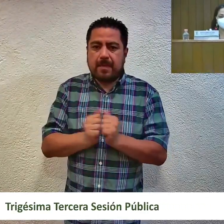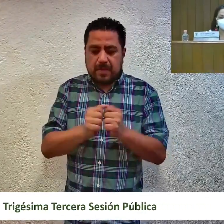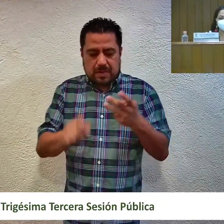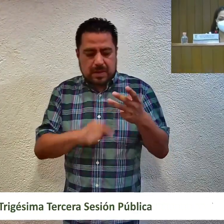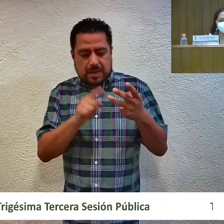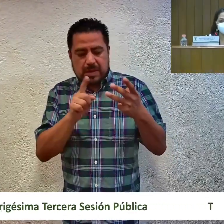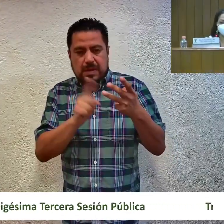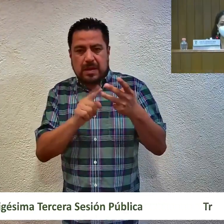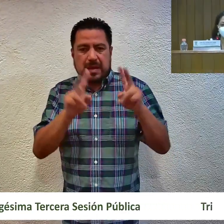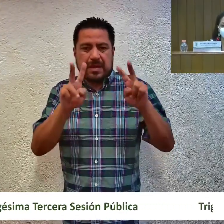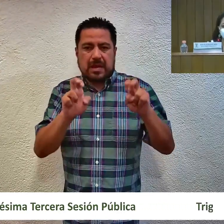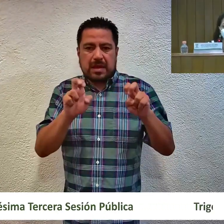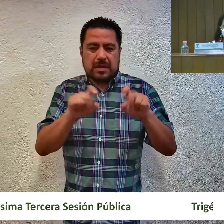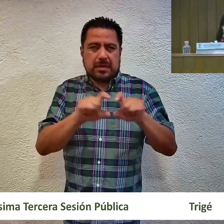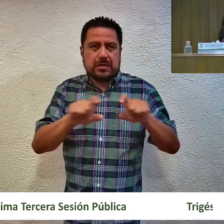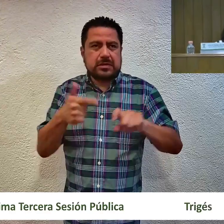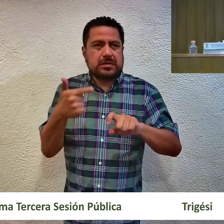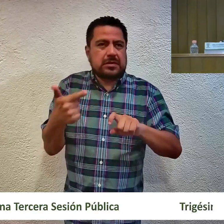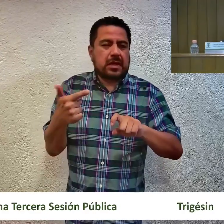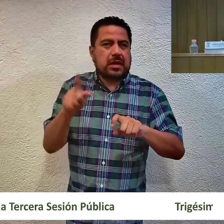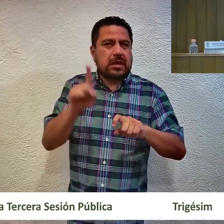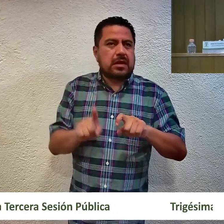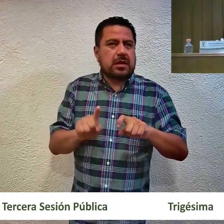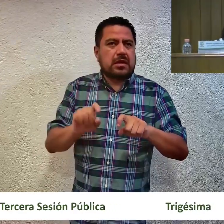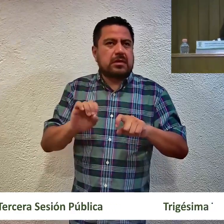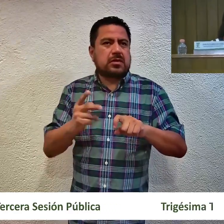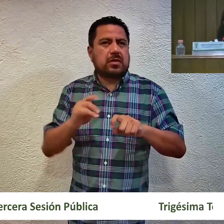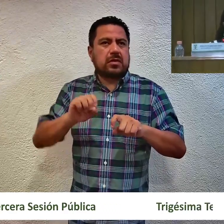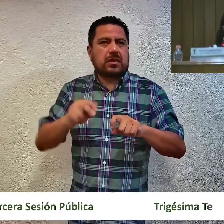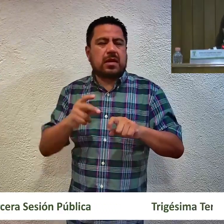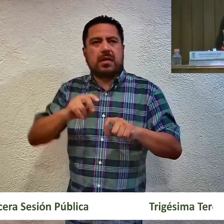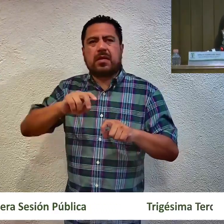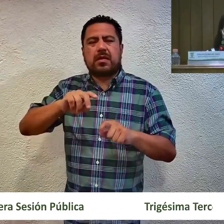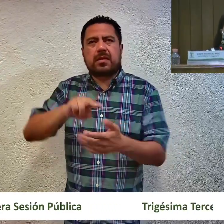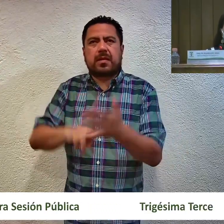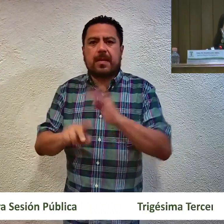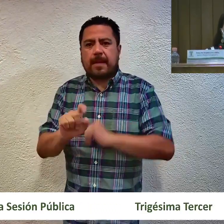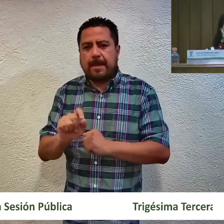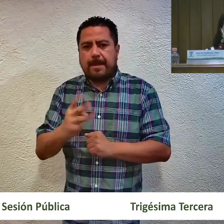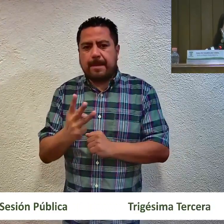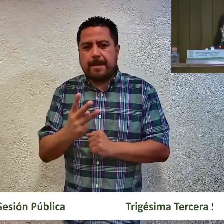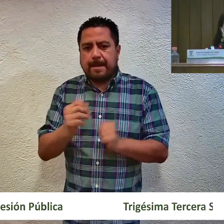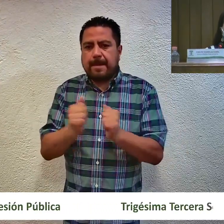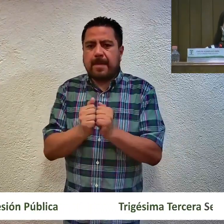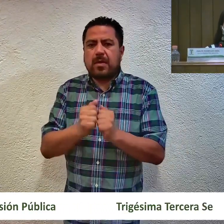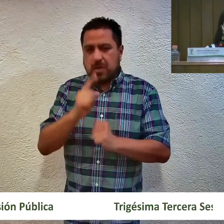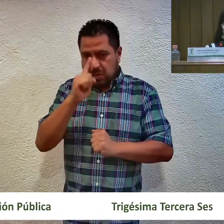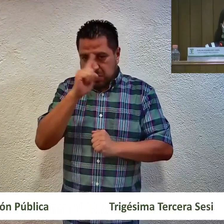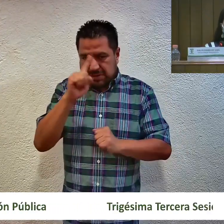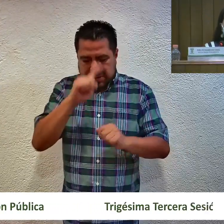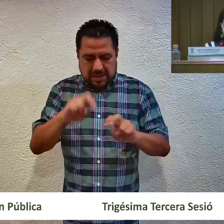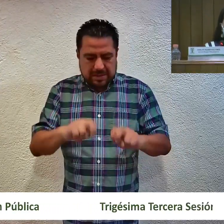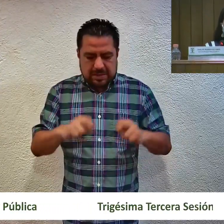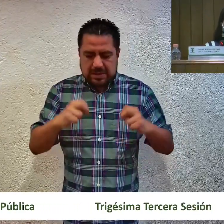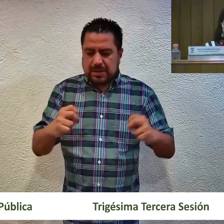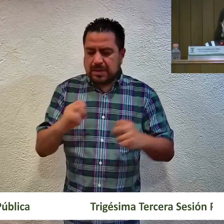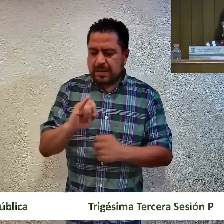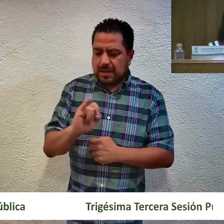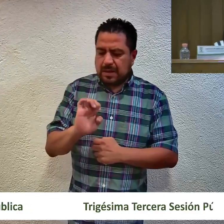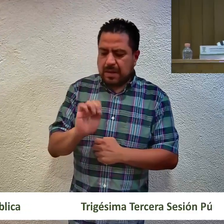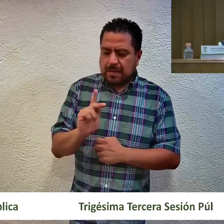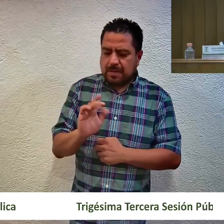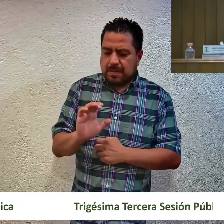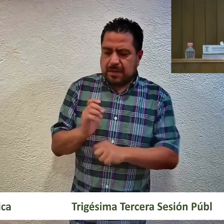de la resolución 7, diagonal C, diagonal 20-04-2023, emitida por el Consejo General del Instituto Electoral y de